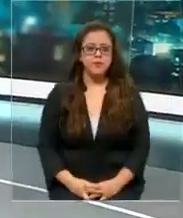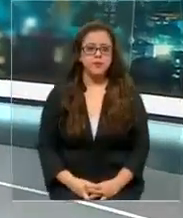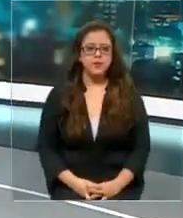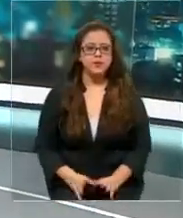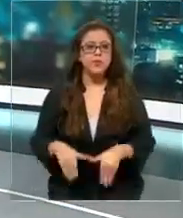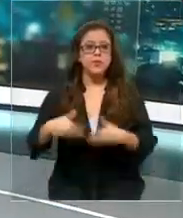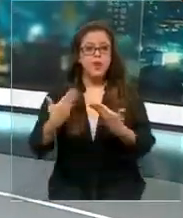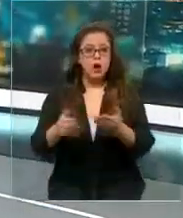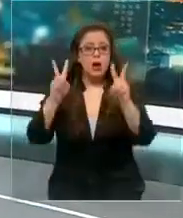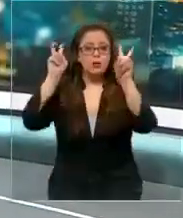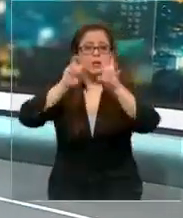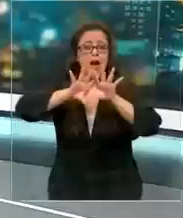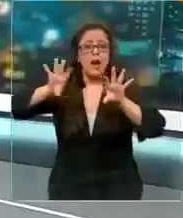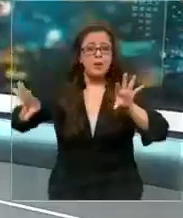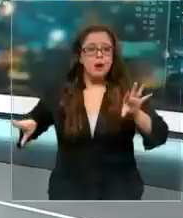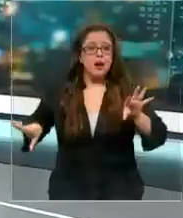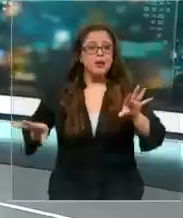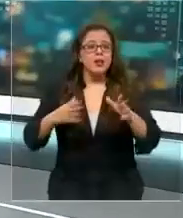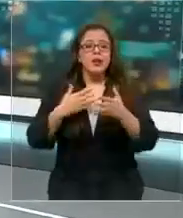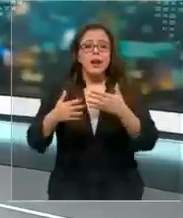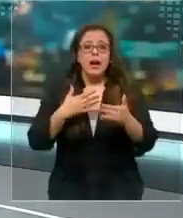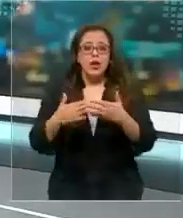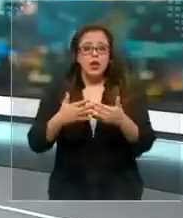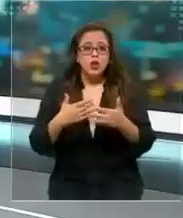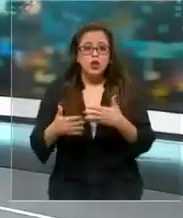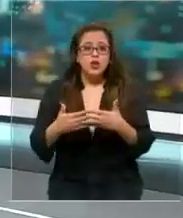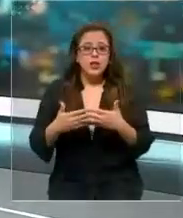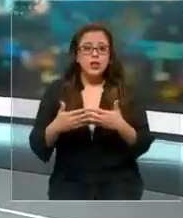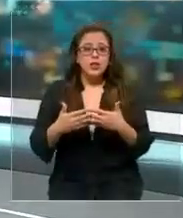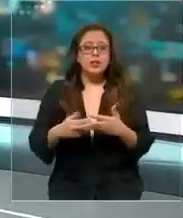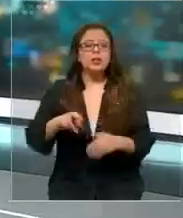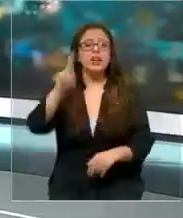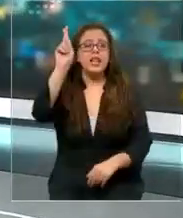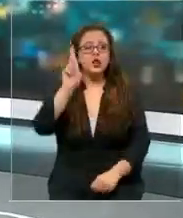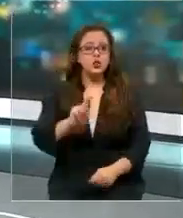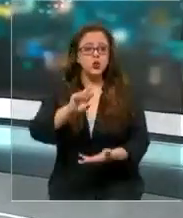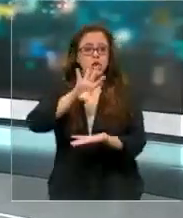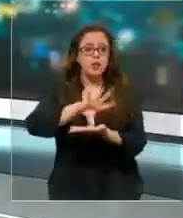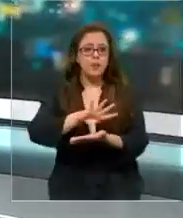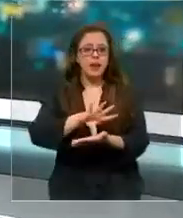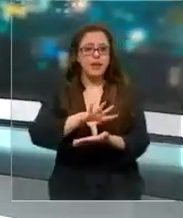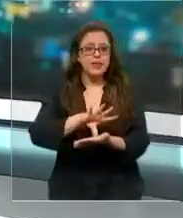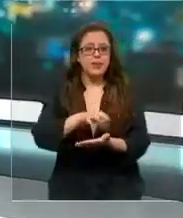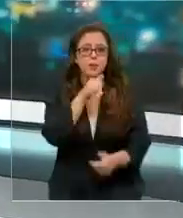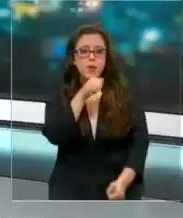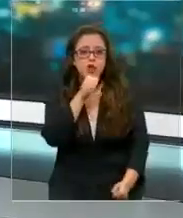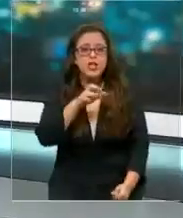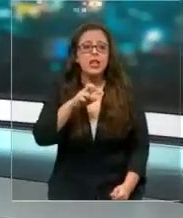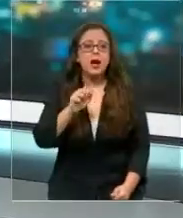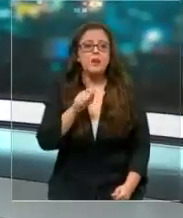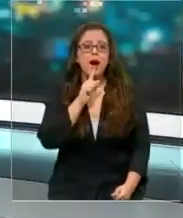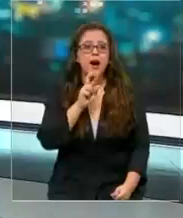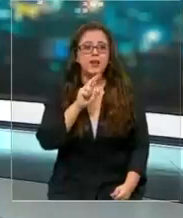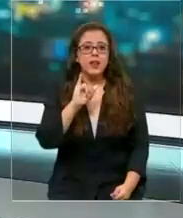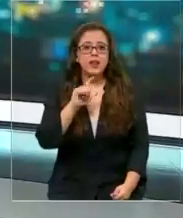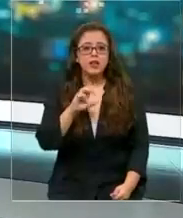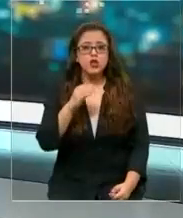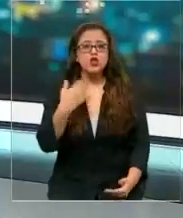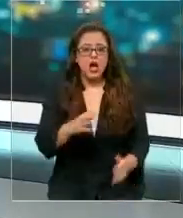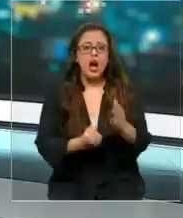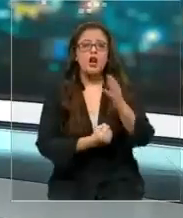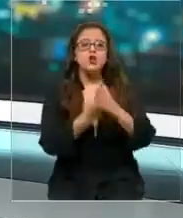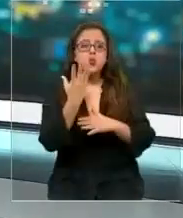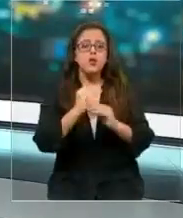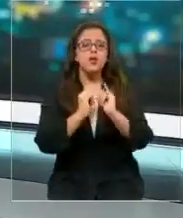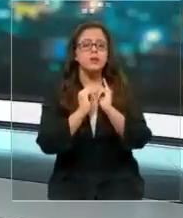Vamos a seguir con otras noticias y nos vamos a trasladar de inmediato hasta la zona sur del país donde Patricio Angulo tiene nuevos antecedentes